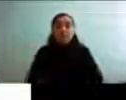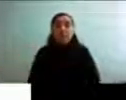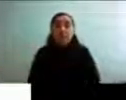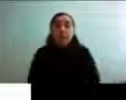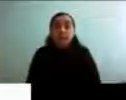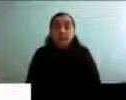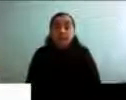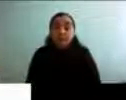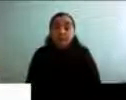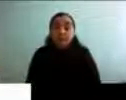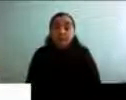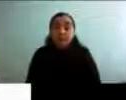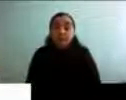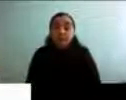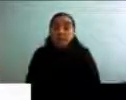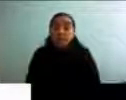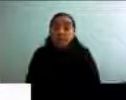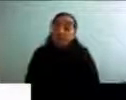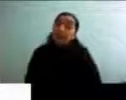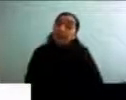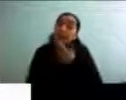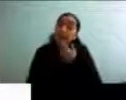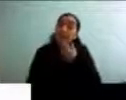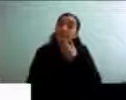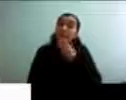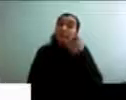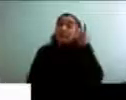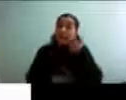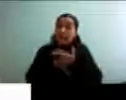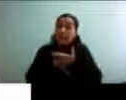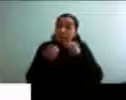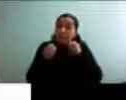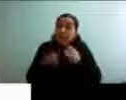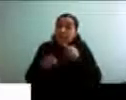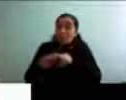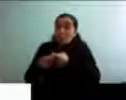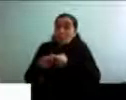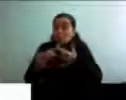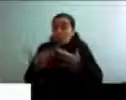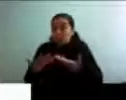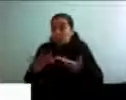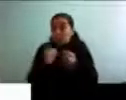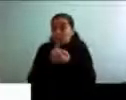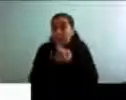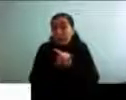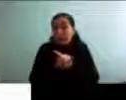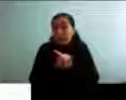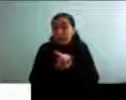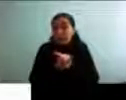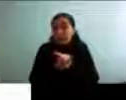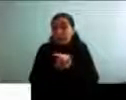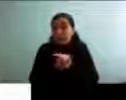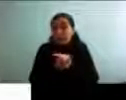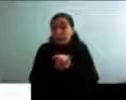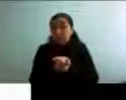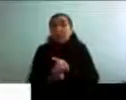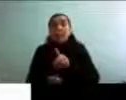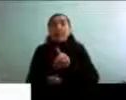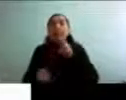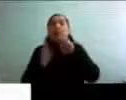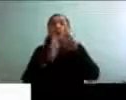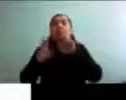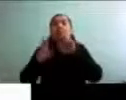Y también, bueno, hay otro tipo de pérdidas que son más concretas o de cambios que son más concretos que tienen que ver con cosas